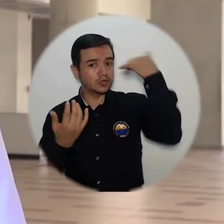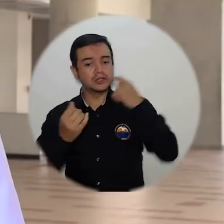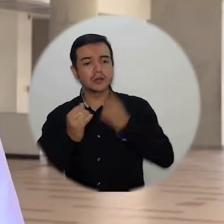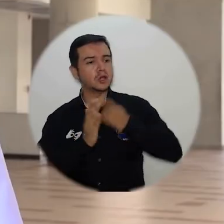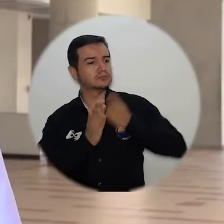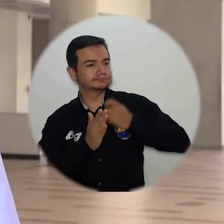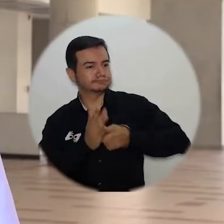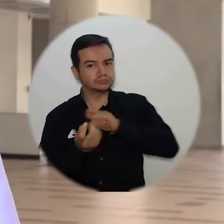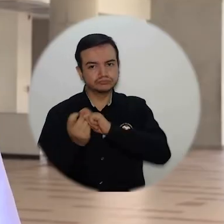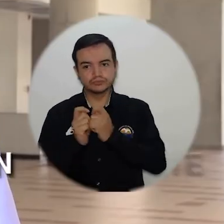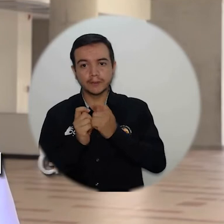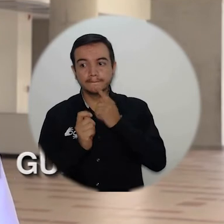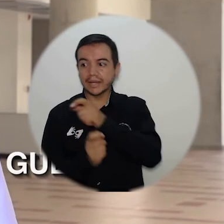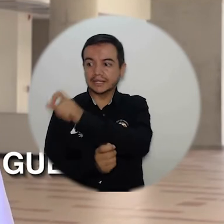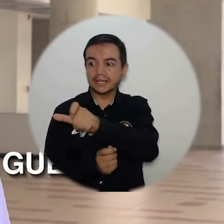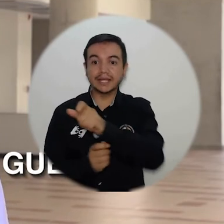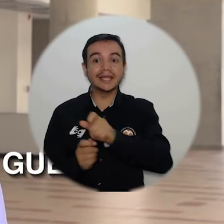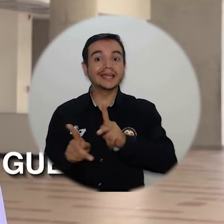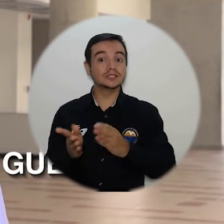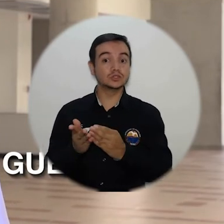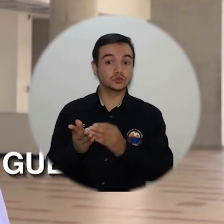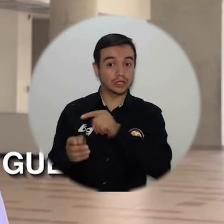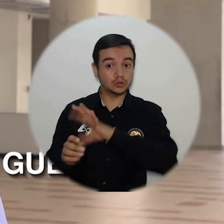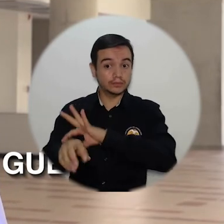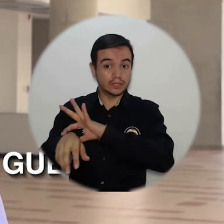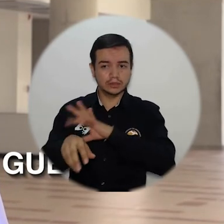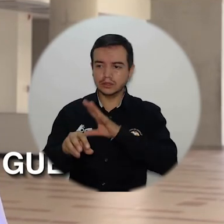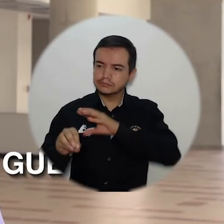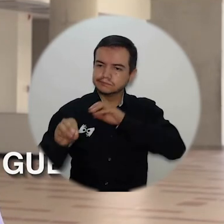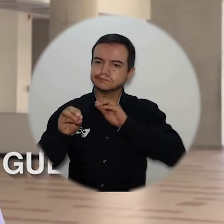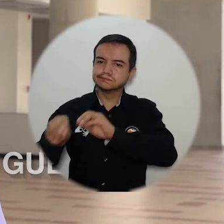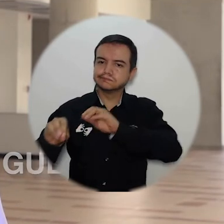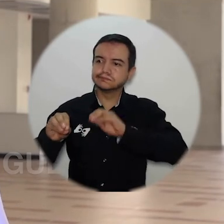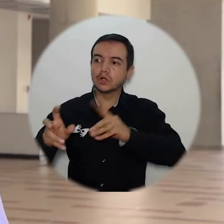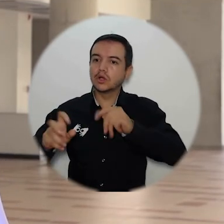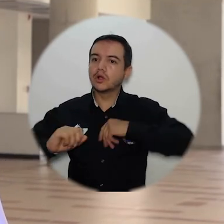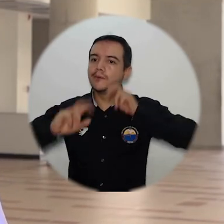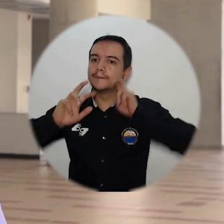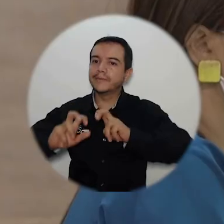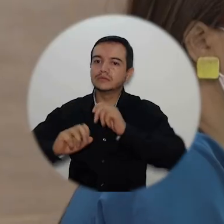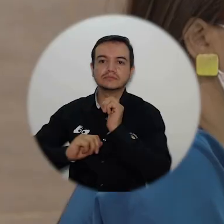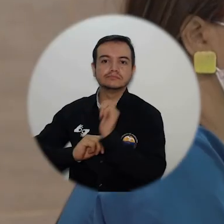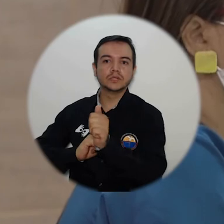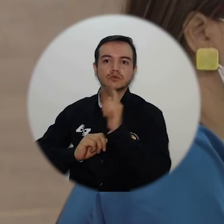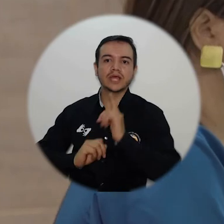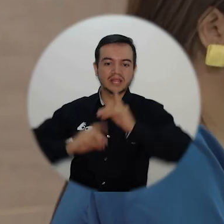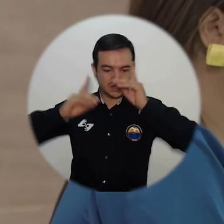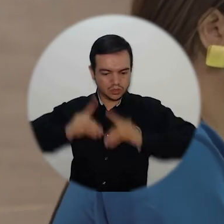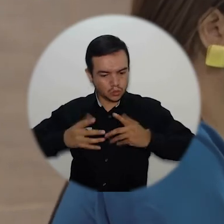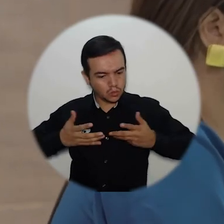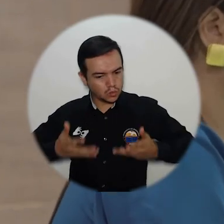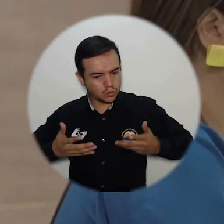Es un programa robusto no solamente para nuestro departamento, no solamente para